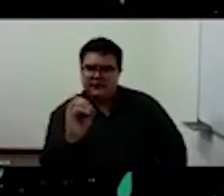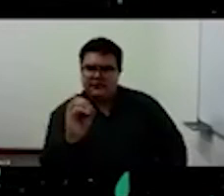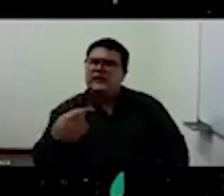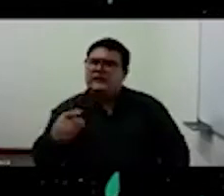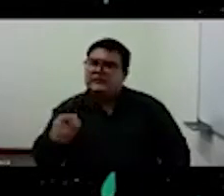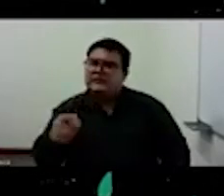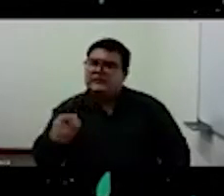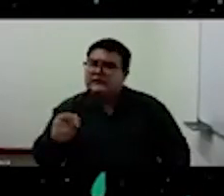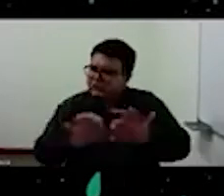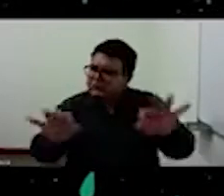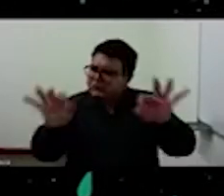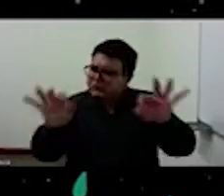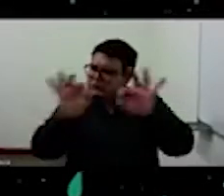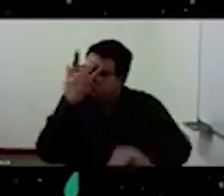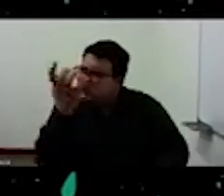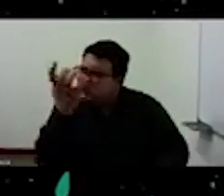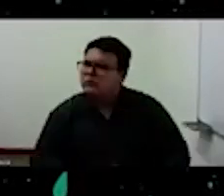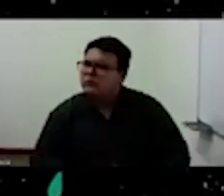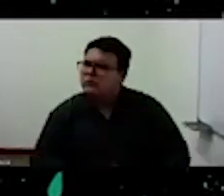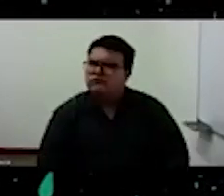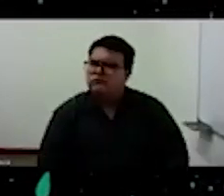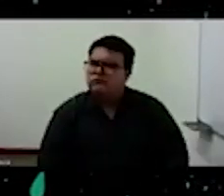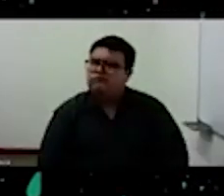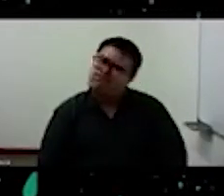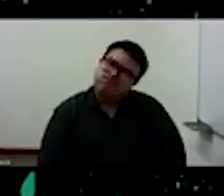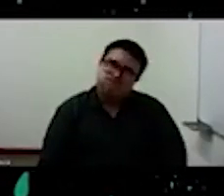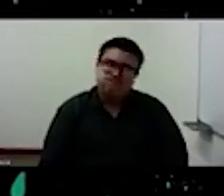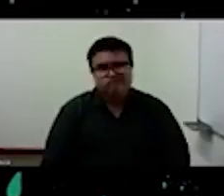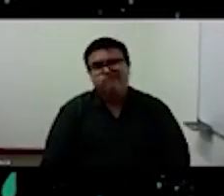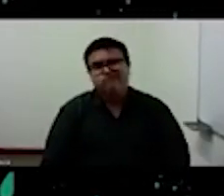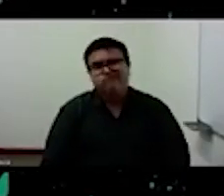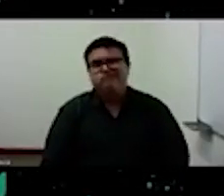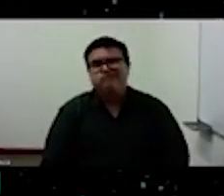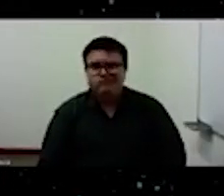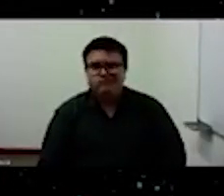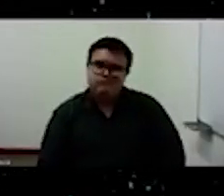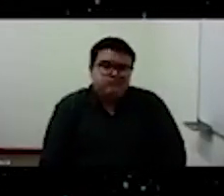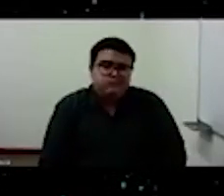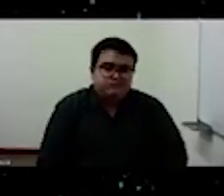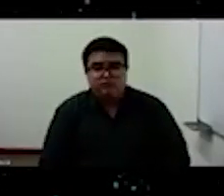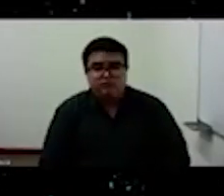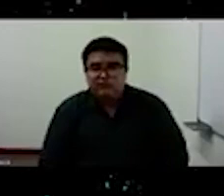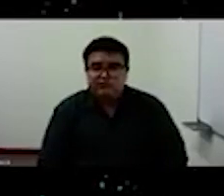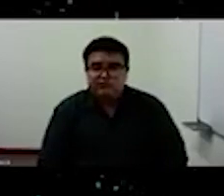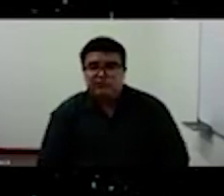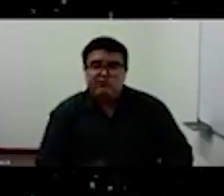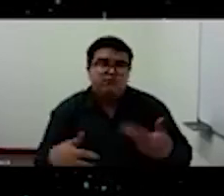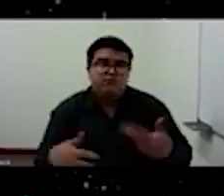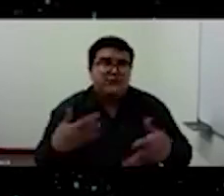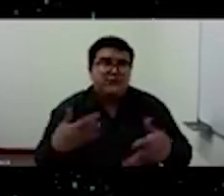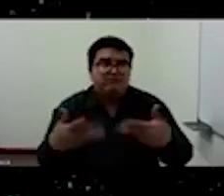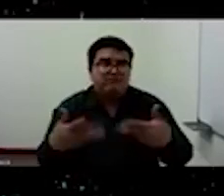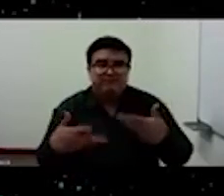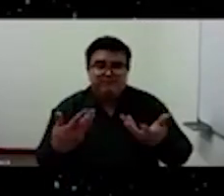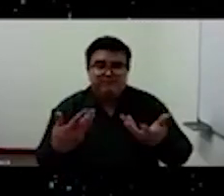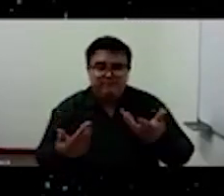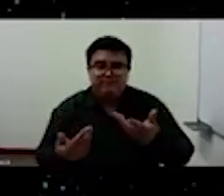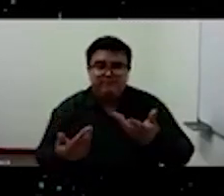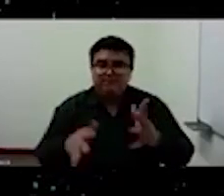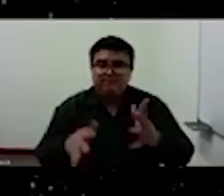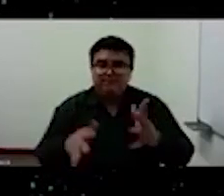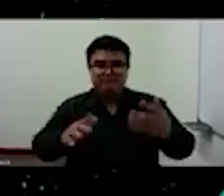su tarea, su